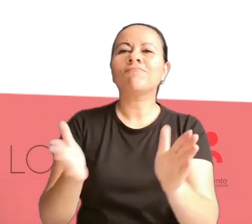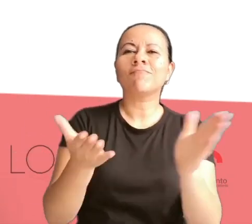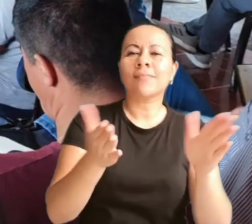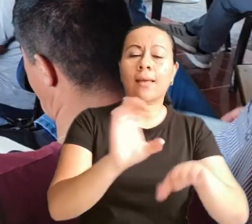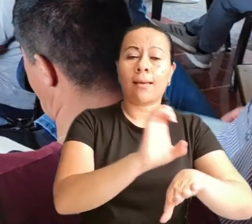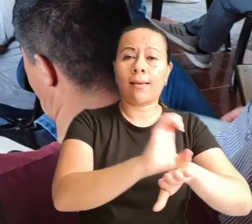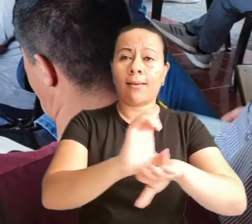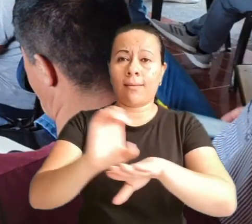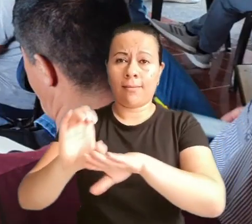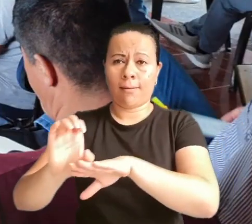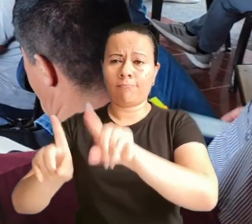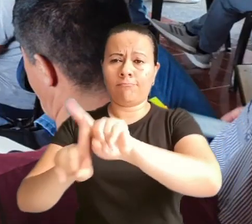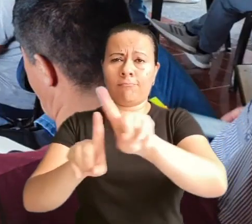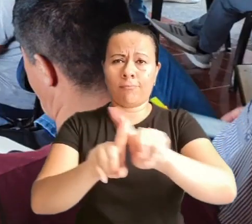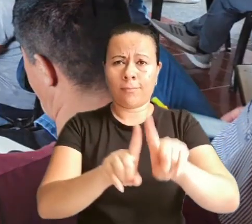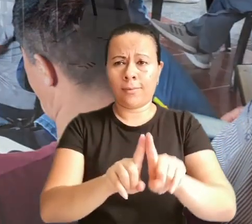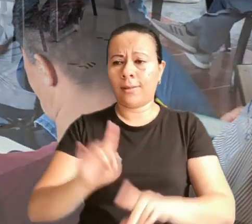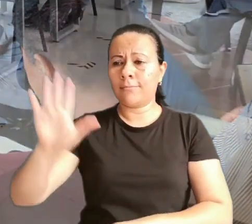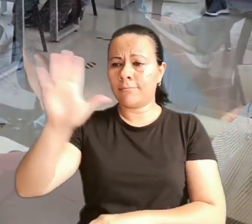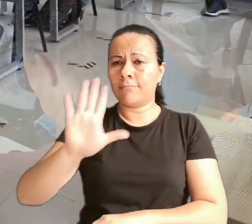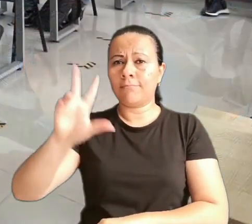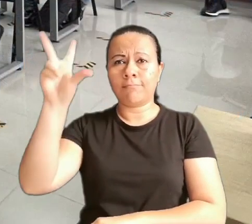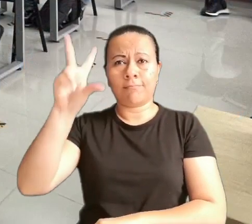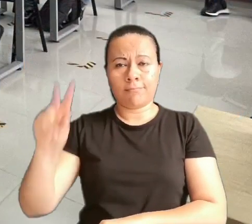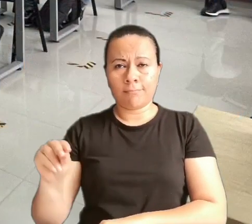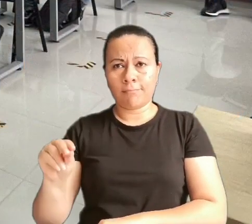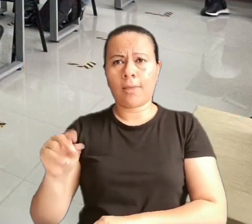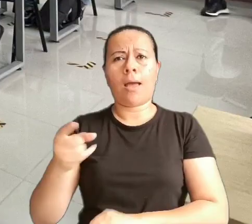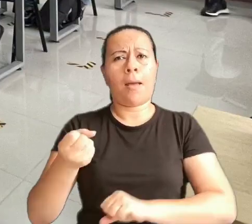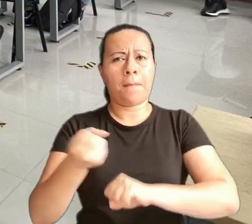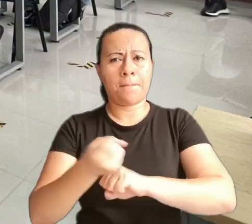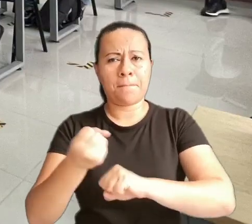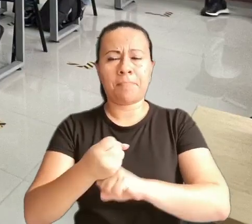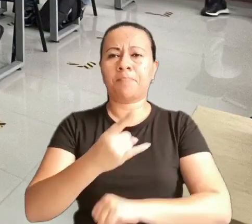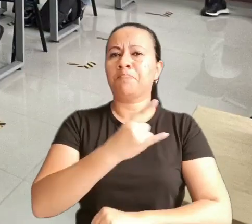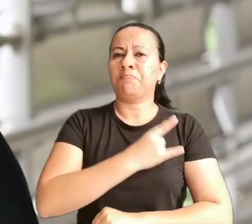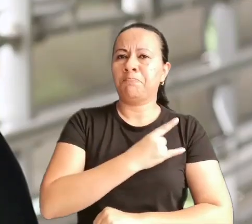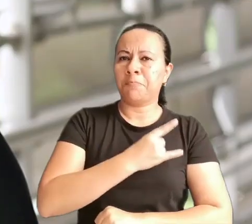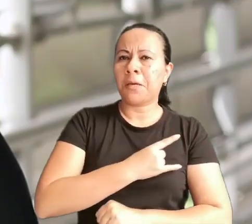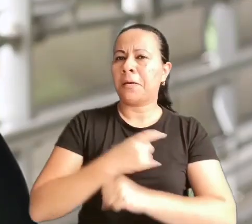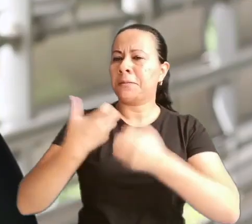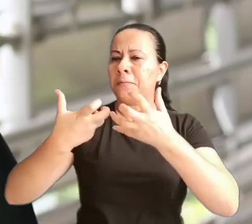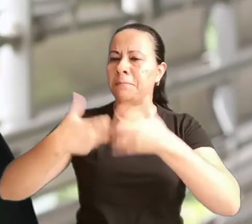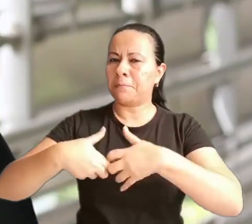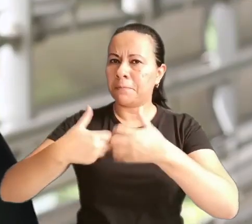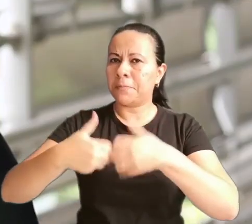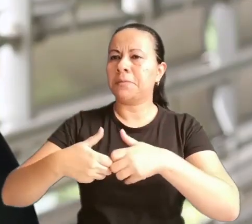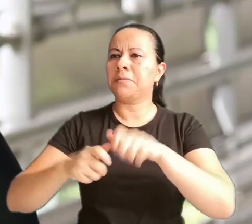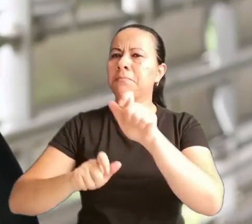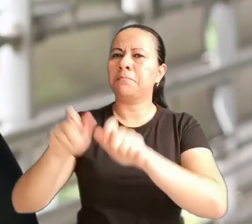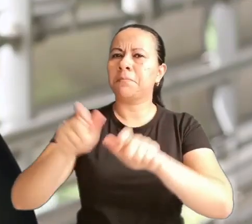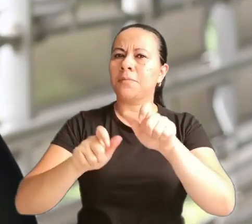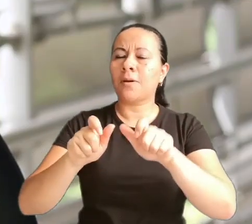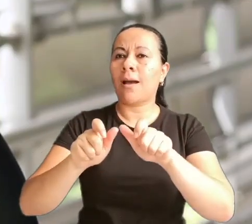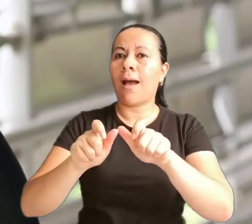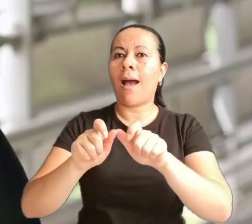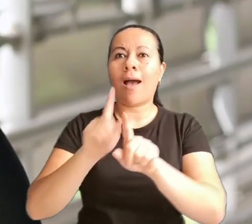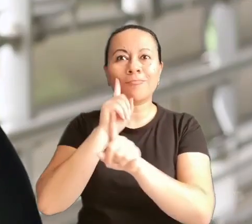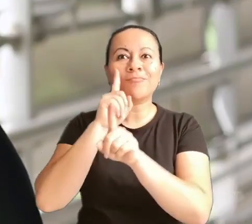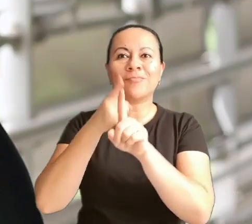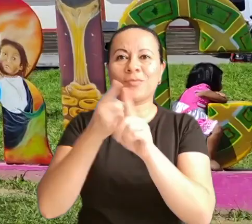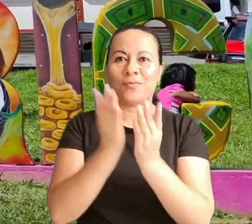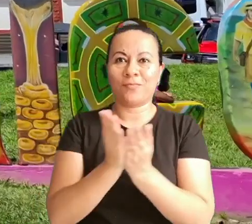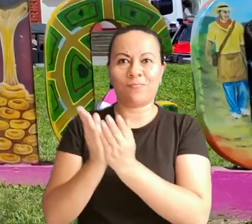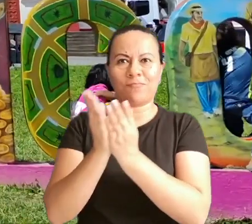se unieron diversas entidades del departamento de risaralda varias universidades y entidades como empresarios por la educación por